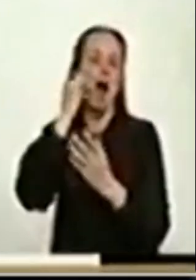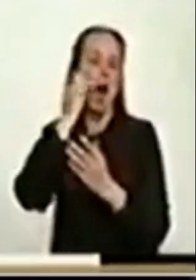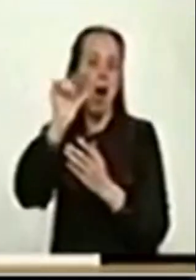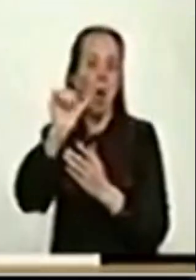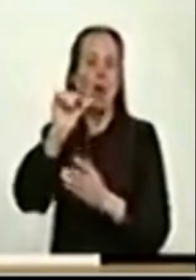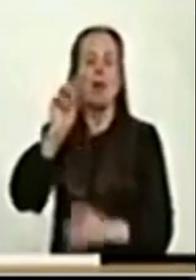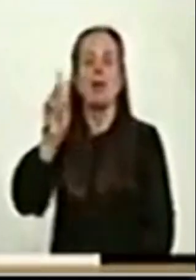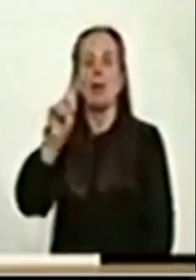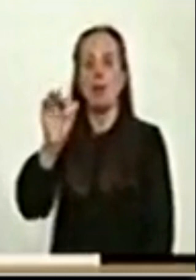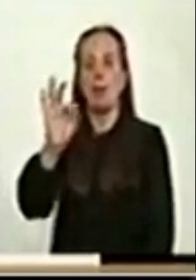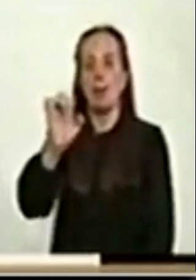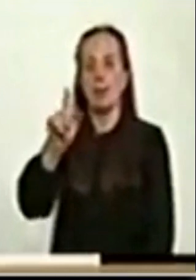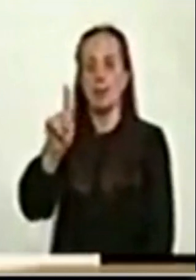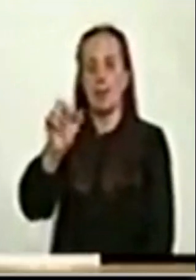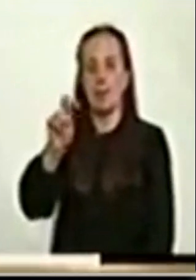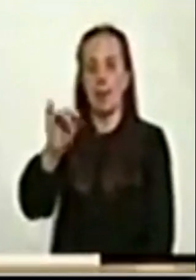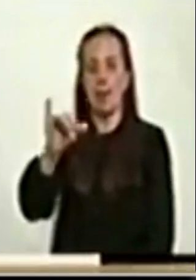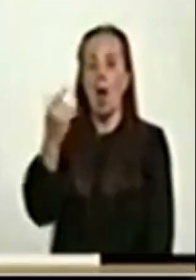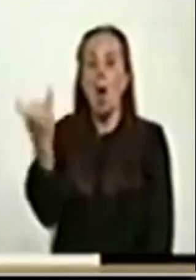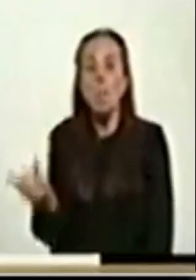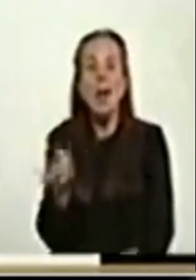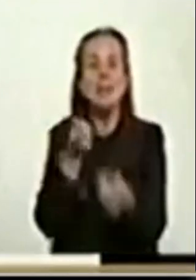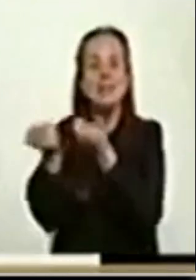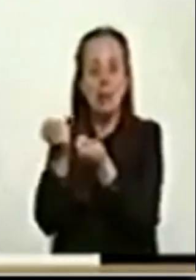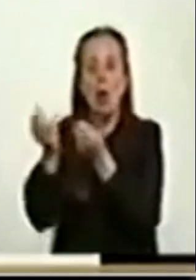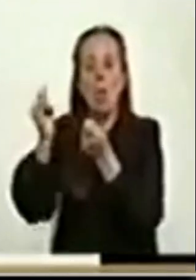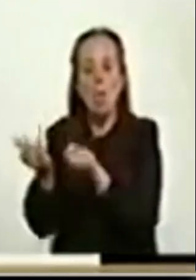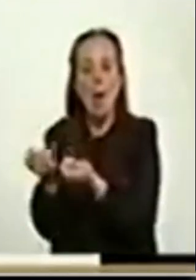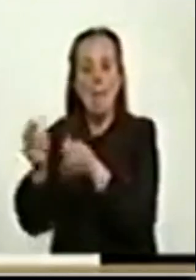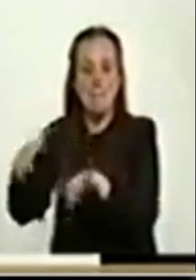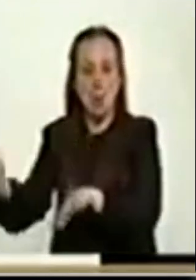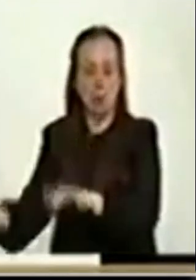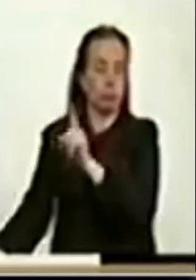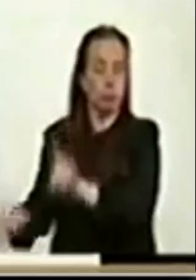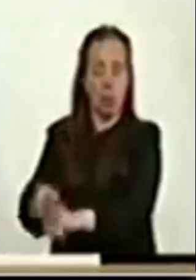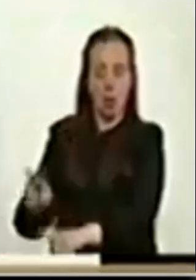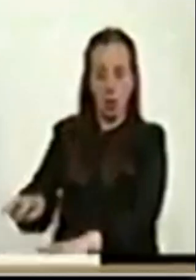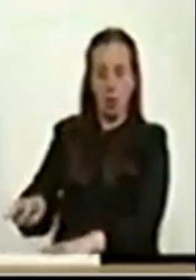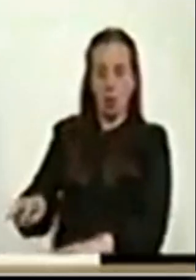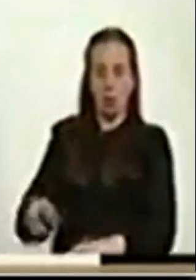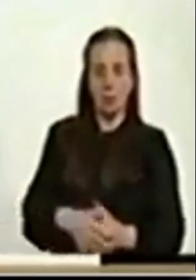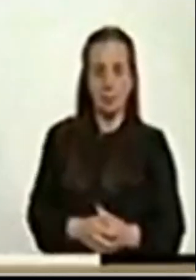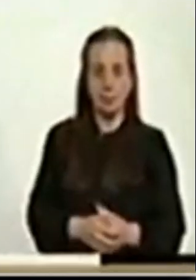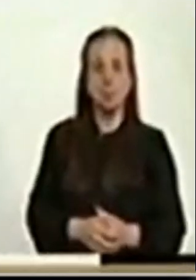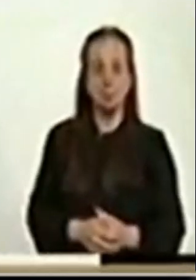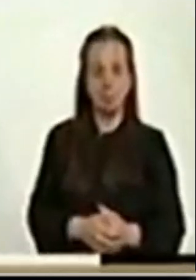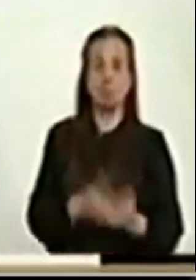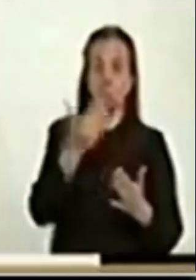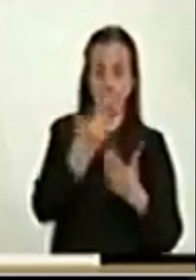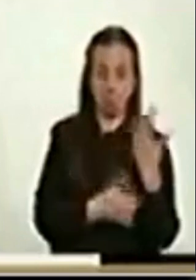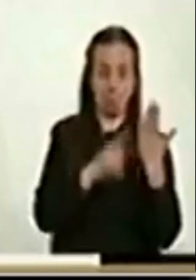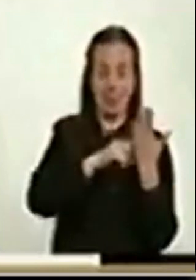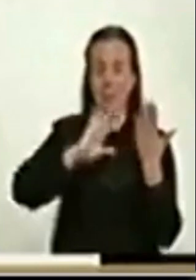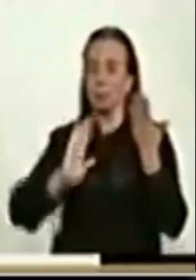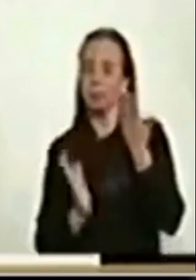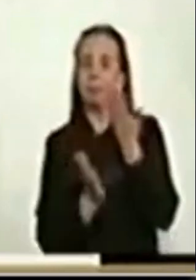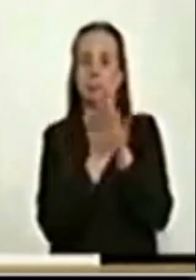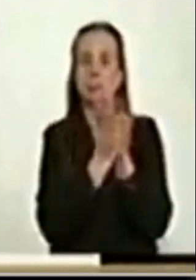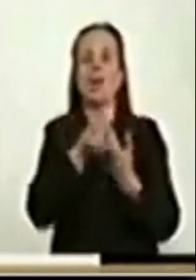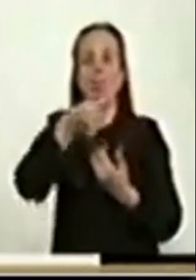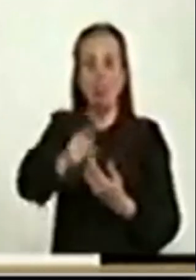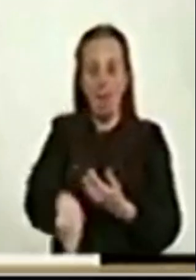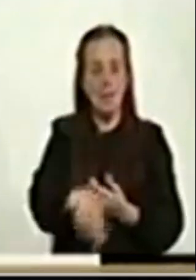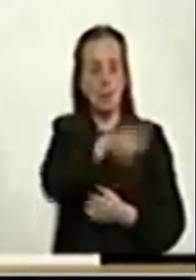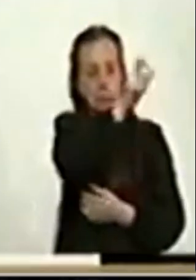Ley. ese informe oficial se acompaña de este otro dato, también